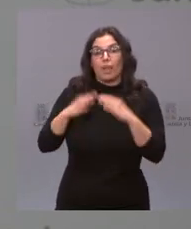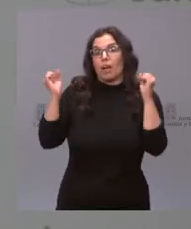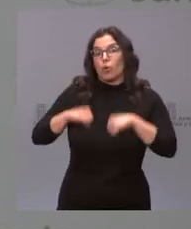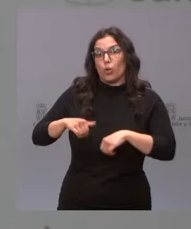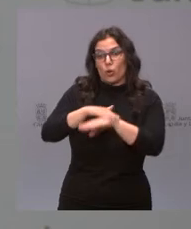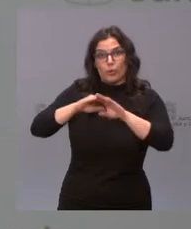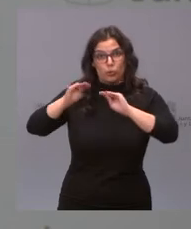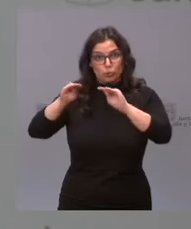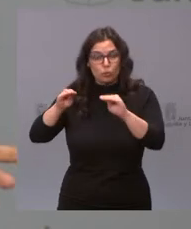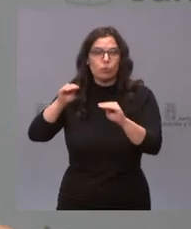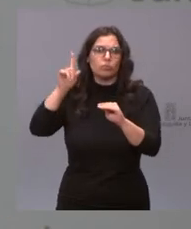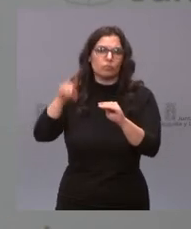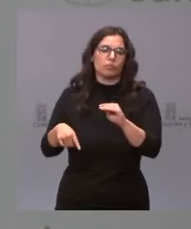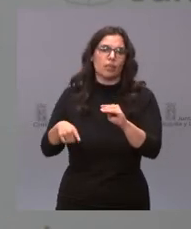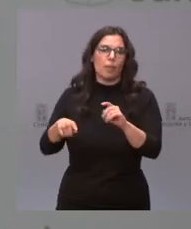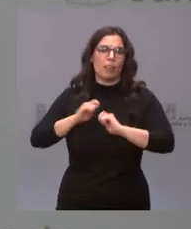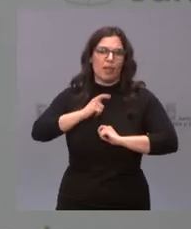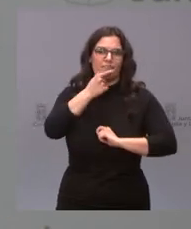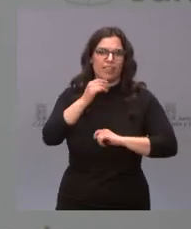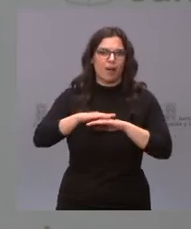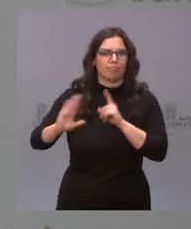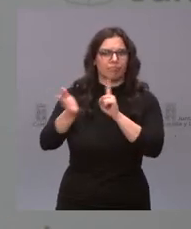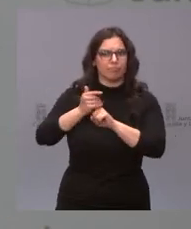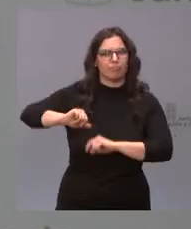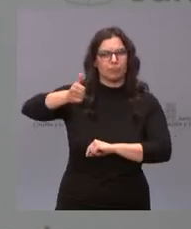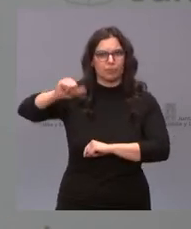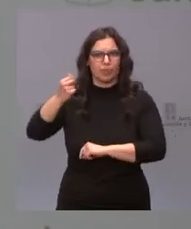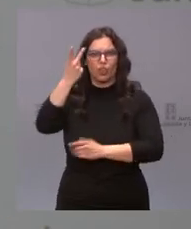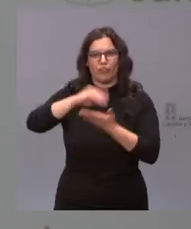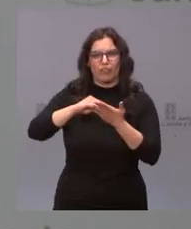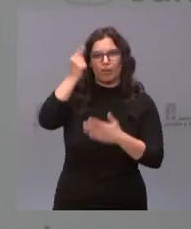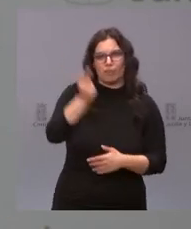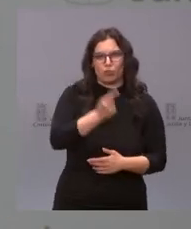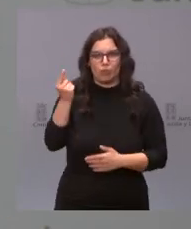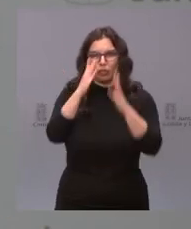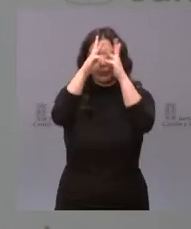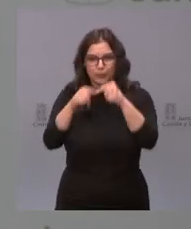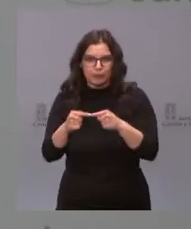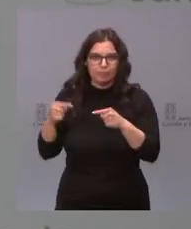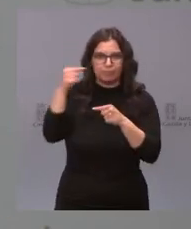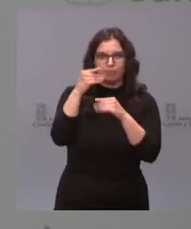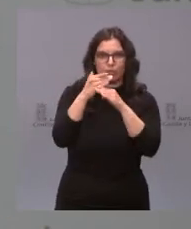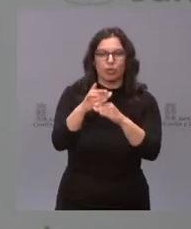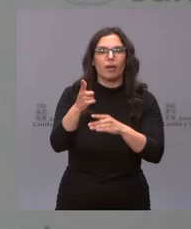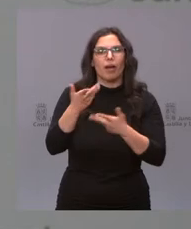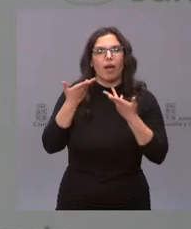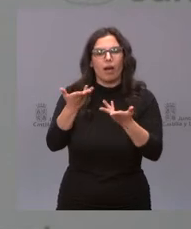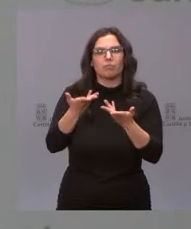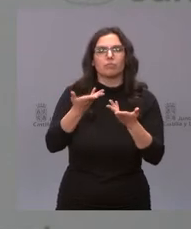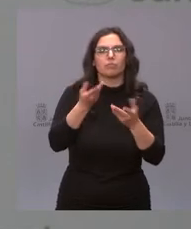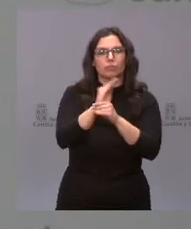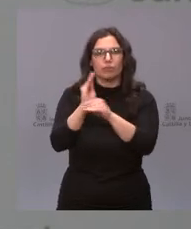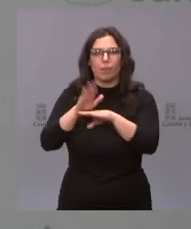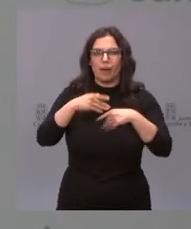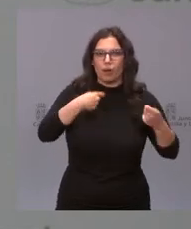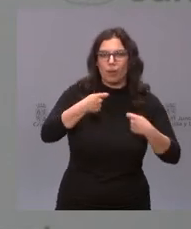gobierno que ha permitido también tener dos presupuestos aprobados con superávit, donde se han aprobado ayudas para el comercio y